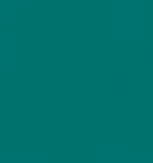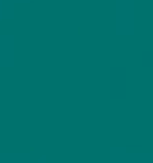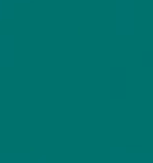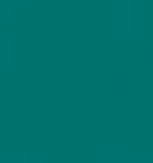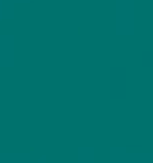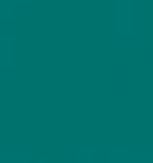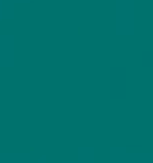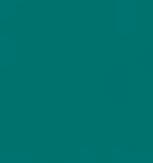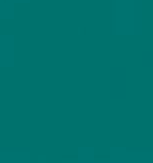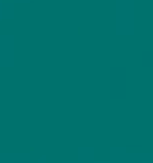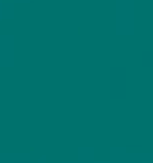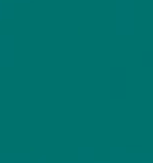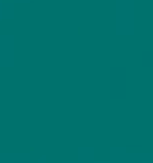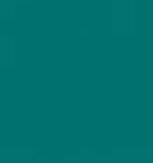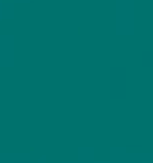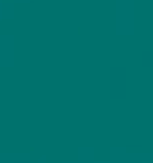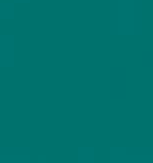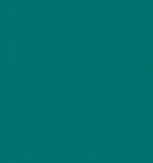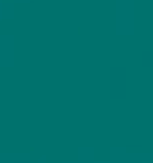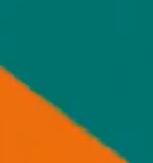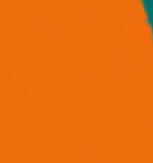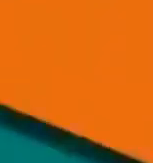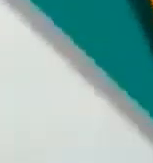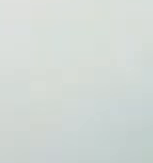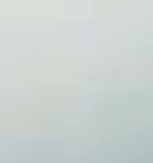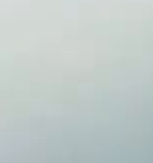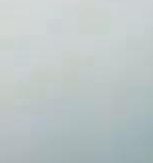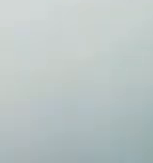¡Suscríbete al canal! ¡Suscríbete al